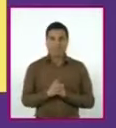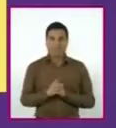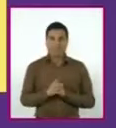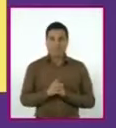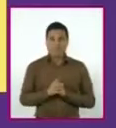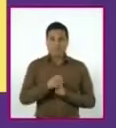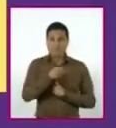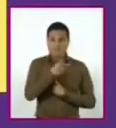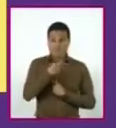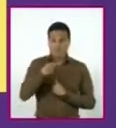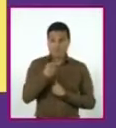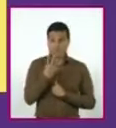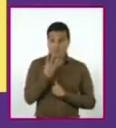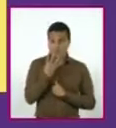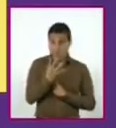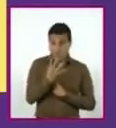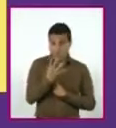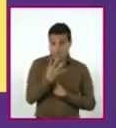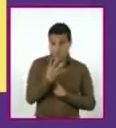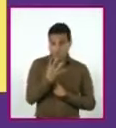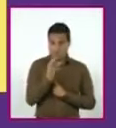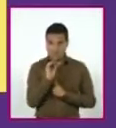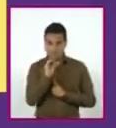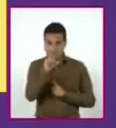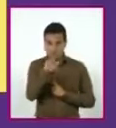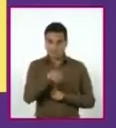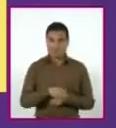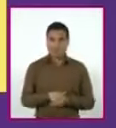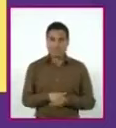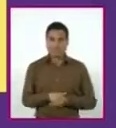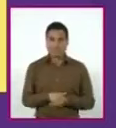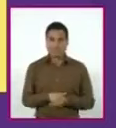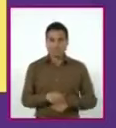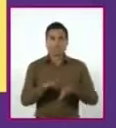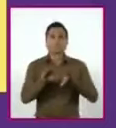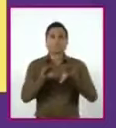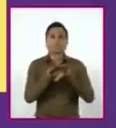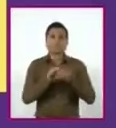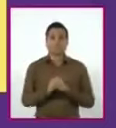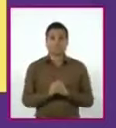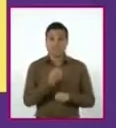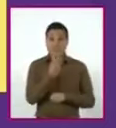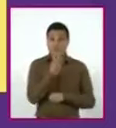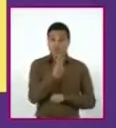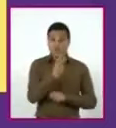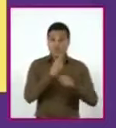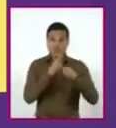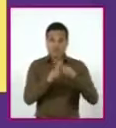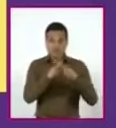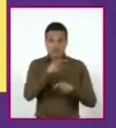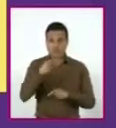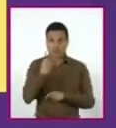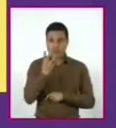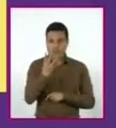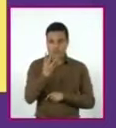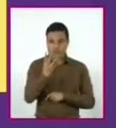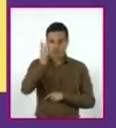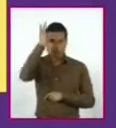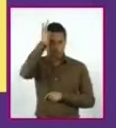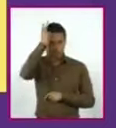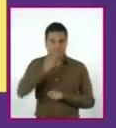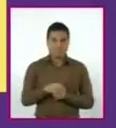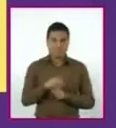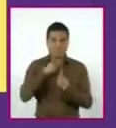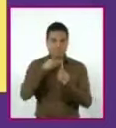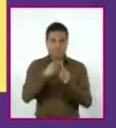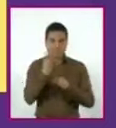4 en la ecuación original. Con lo que nos quedará 2 por menos 4 al cuadrado más